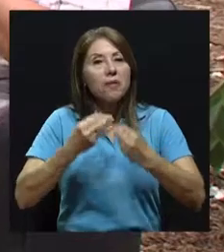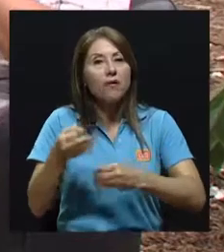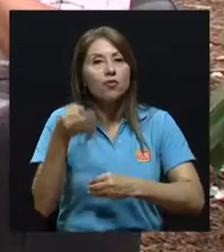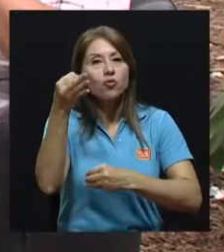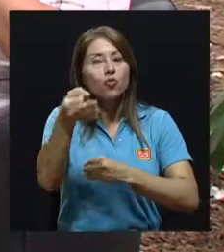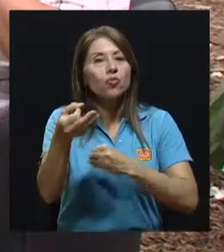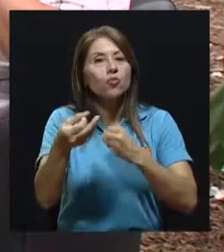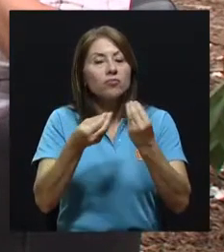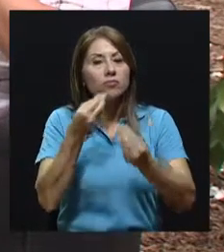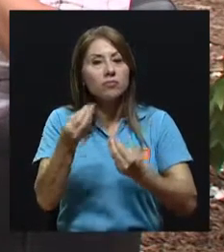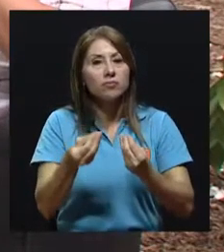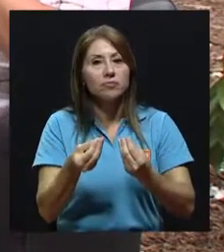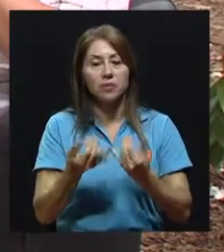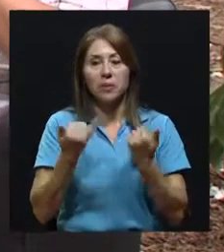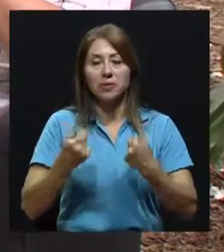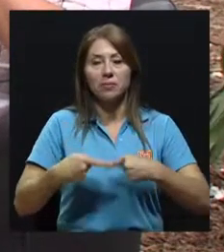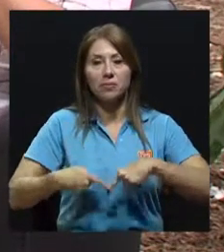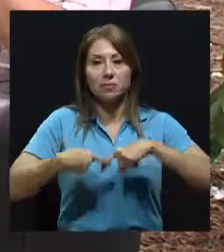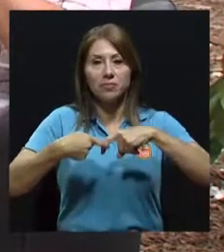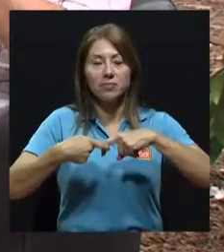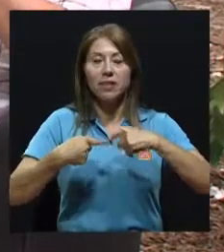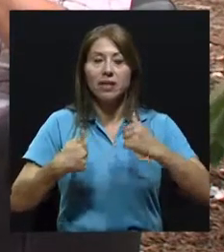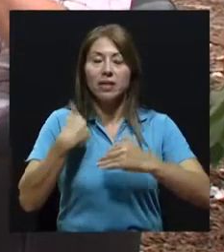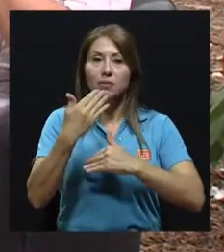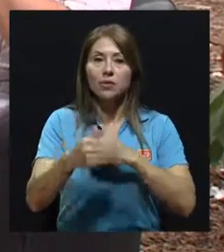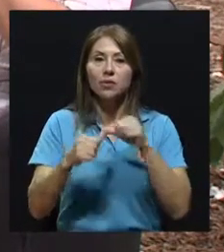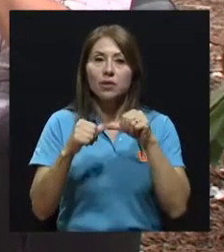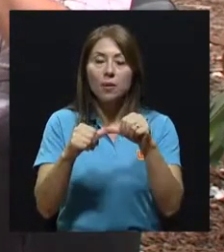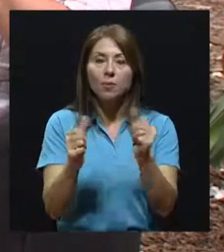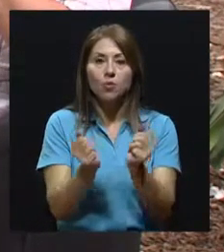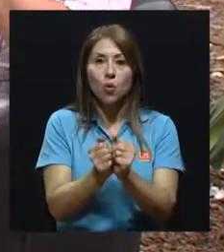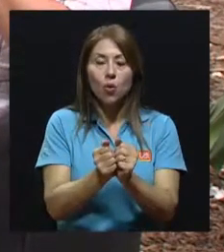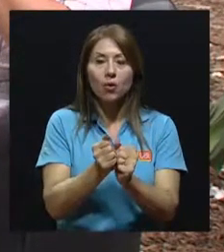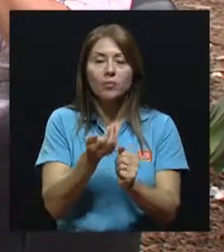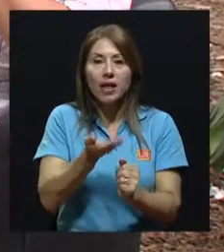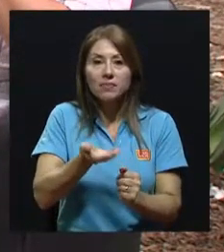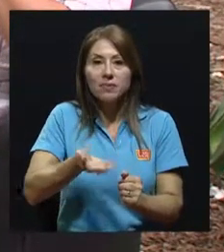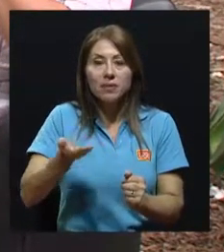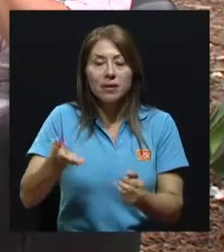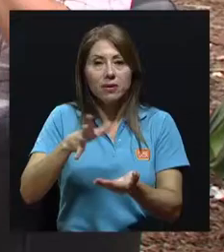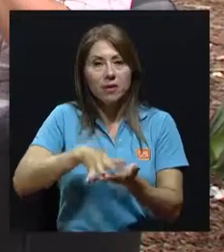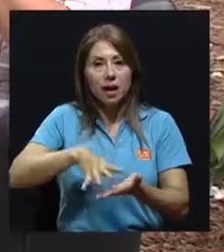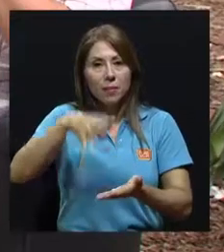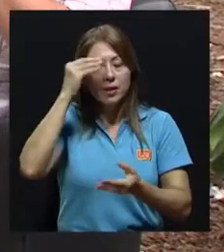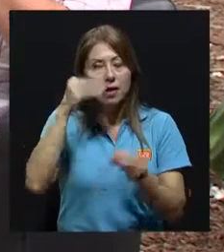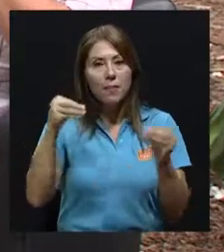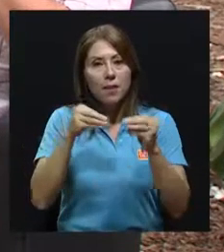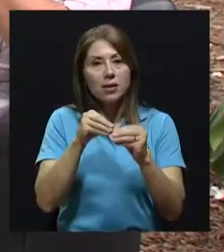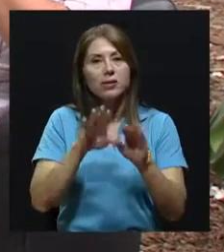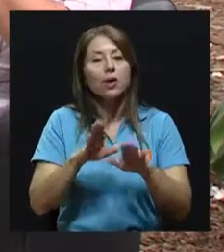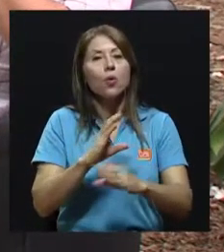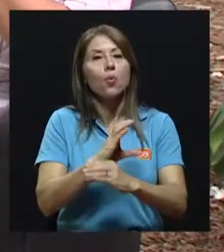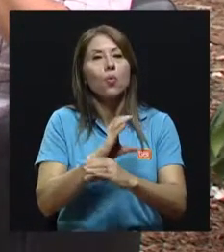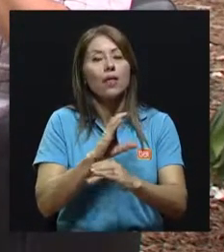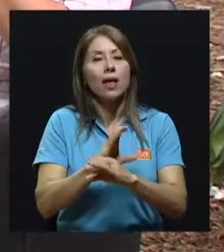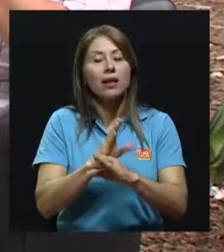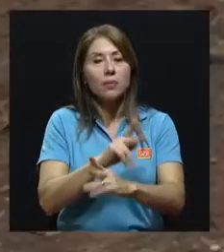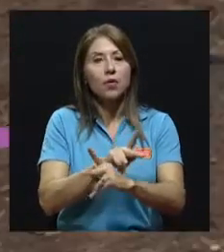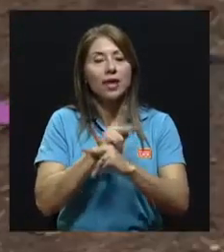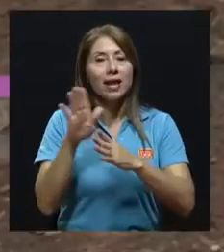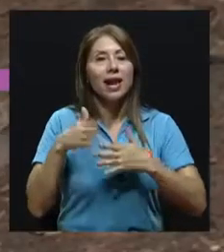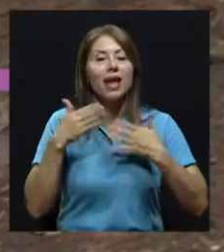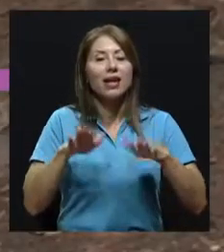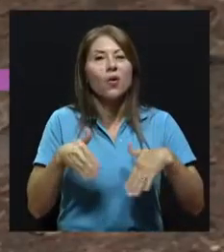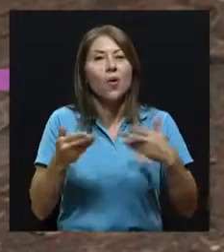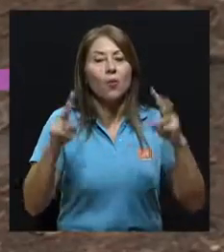futuro con eso. Vamos a hacer una primera pausa en esta conversación, para luego retomar más de los aspectos, y aprender más de cómo cuidar y proteger nuestro aire,